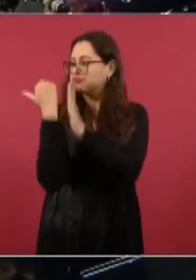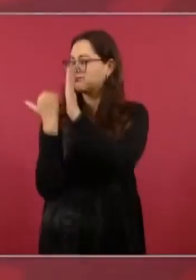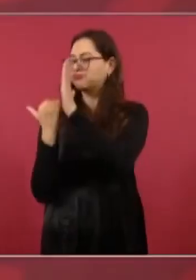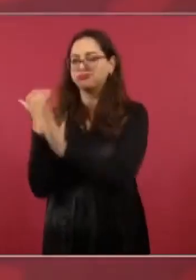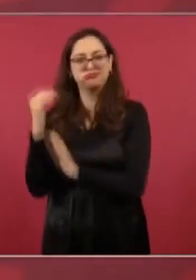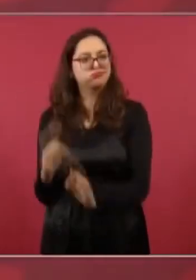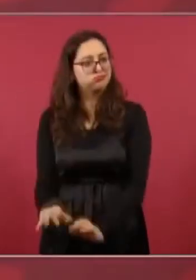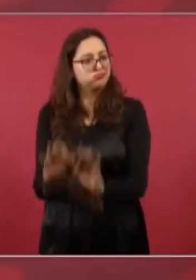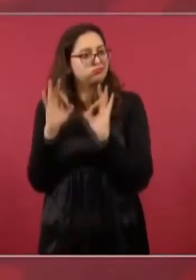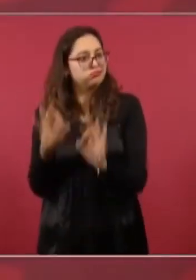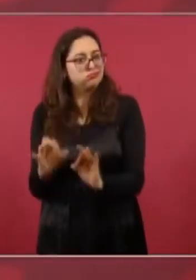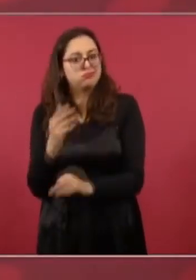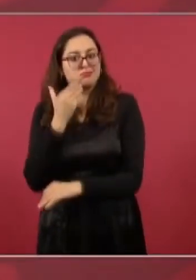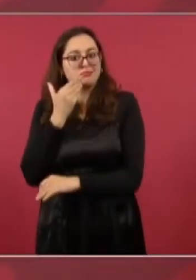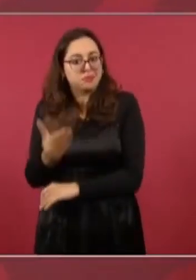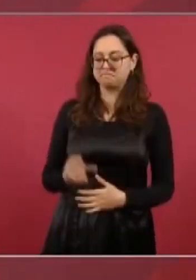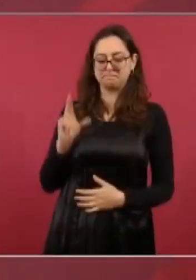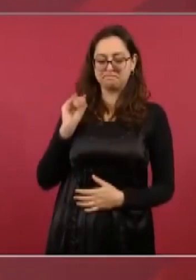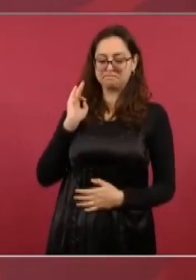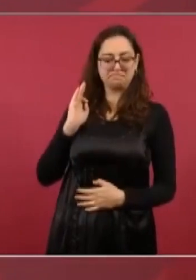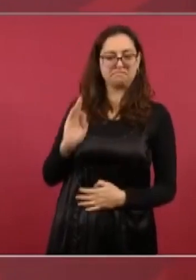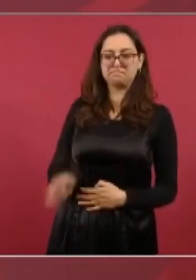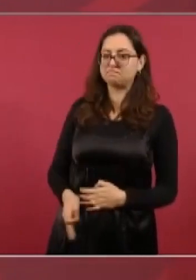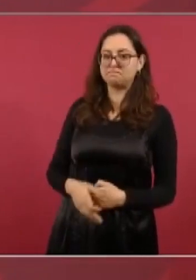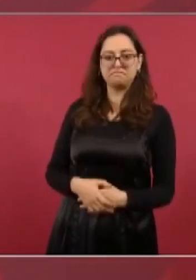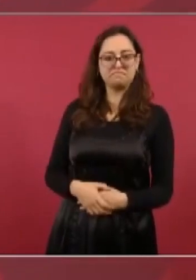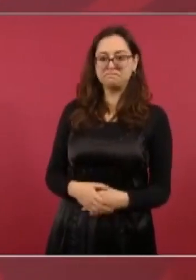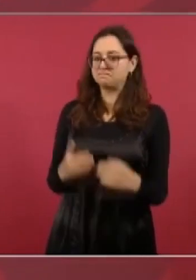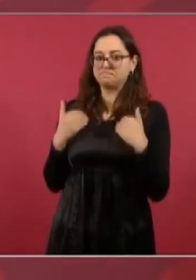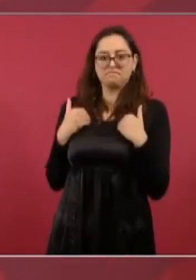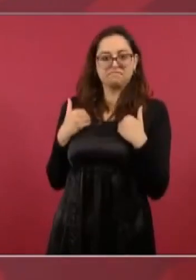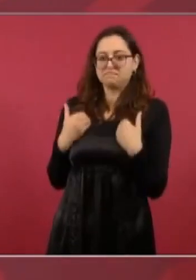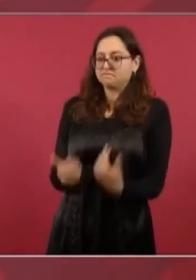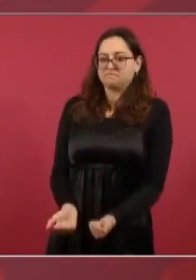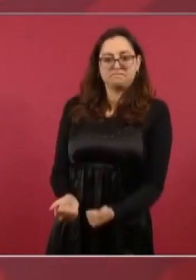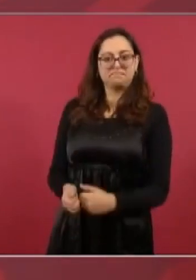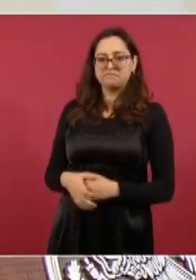No les va a gustar porque, imagínense,